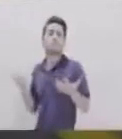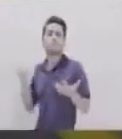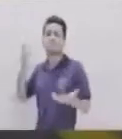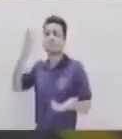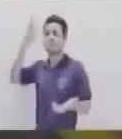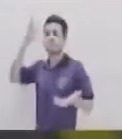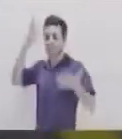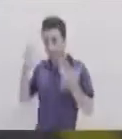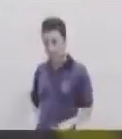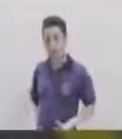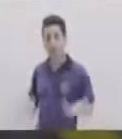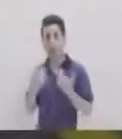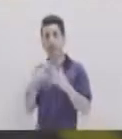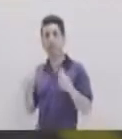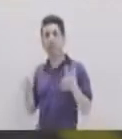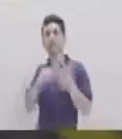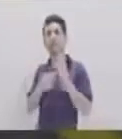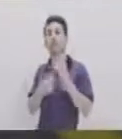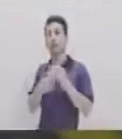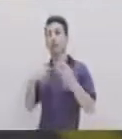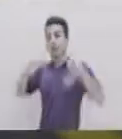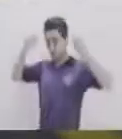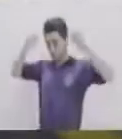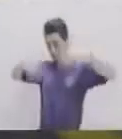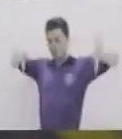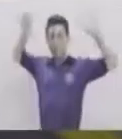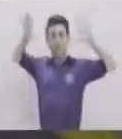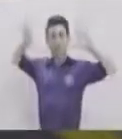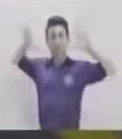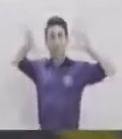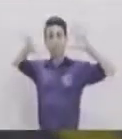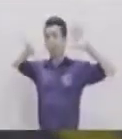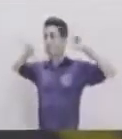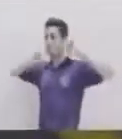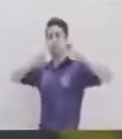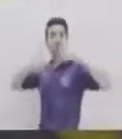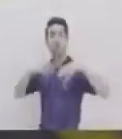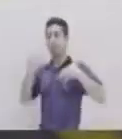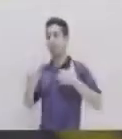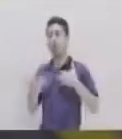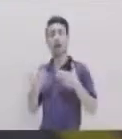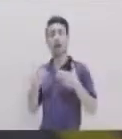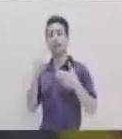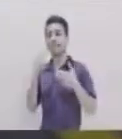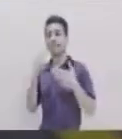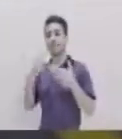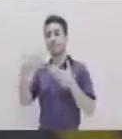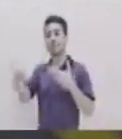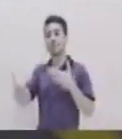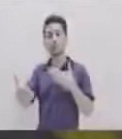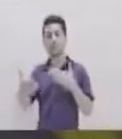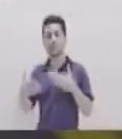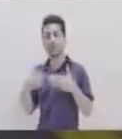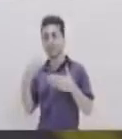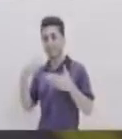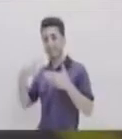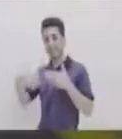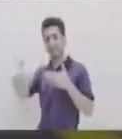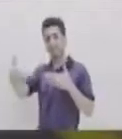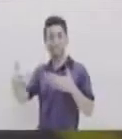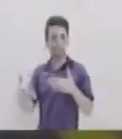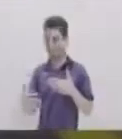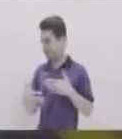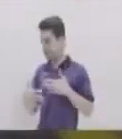La caída libre? La caída libre Es cuando nosotros Dejamos caer Los objetos No les vamos a proporcionar Ninguna velocidad Particular Ni un